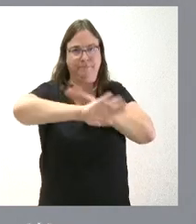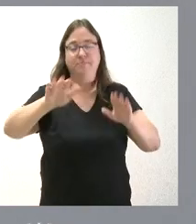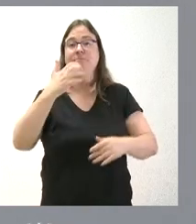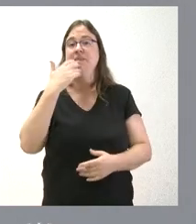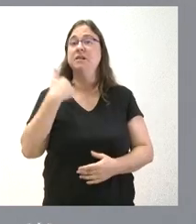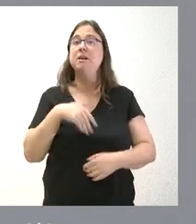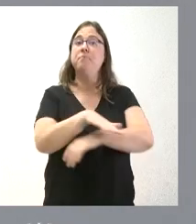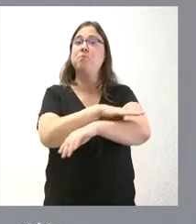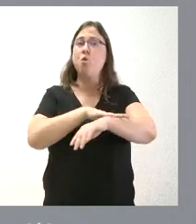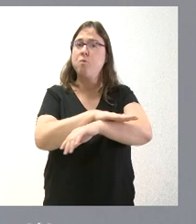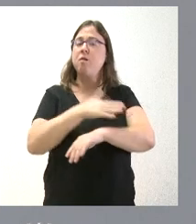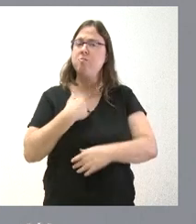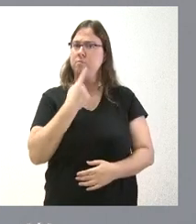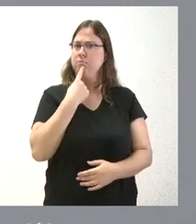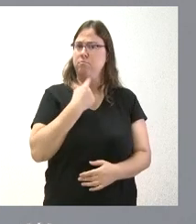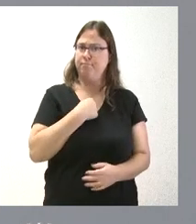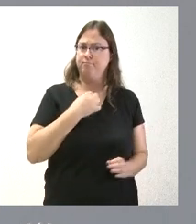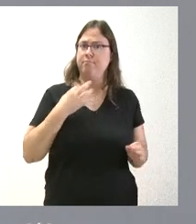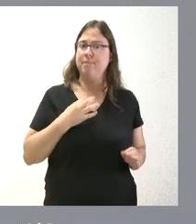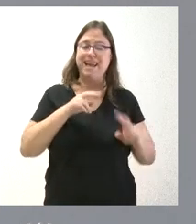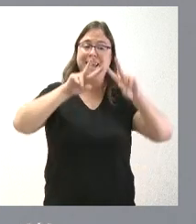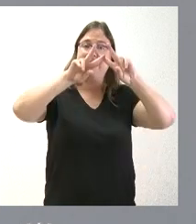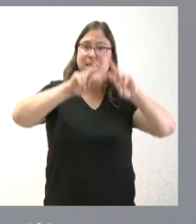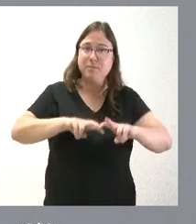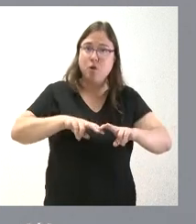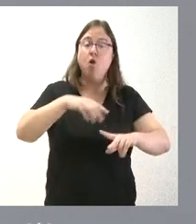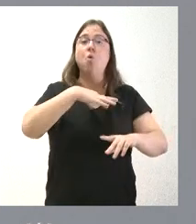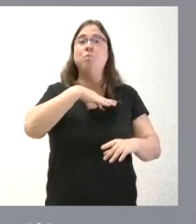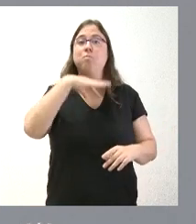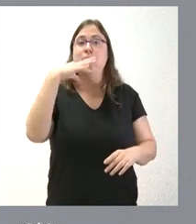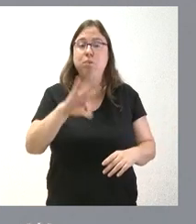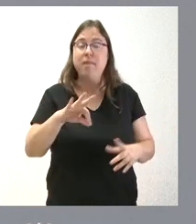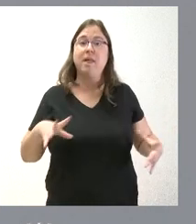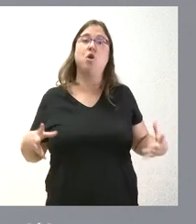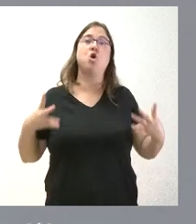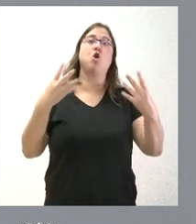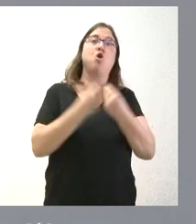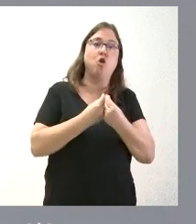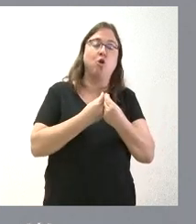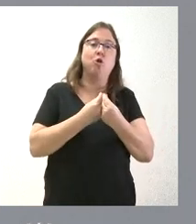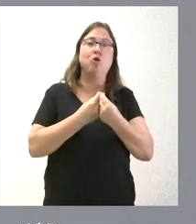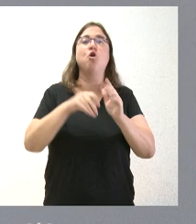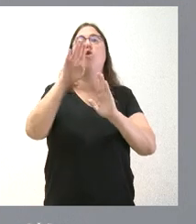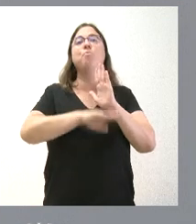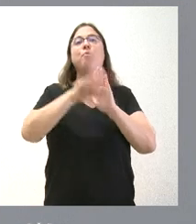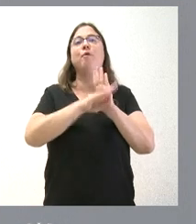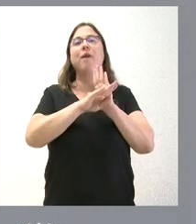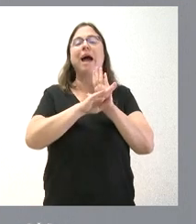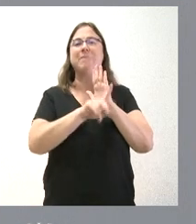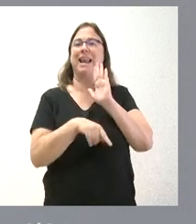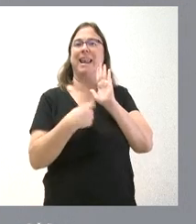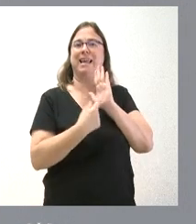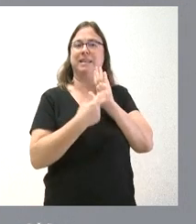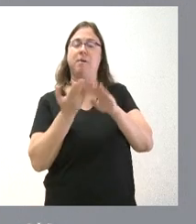por parte del Gobierno se nos ha dicho que la investidura podría ir unida a un programa de legislatura y a la presentación